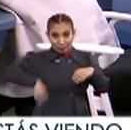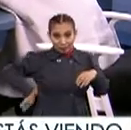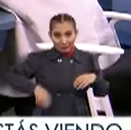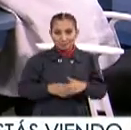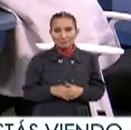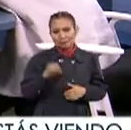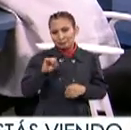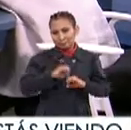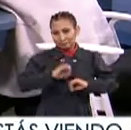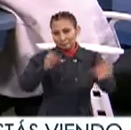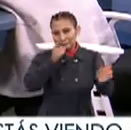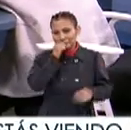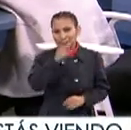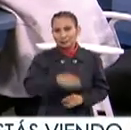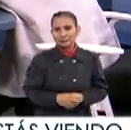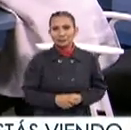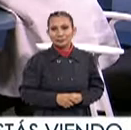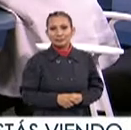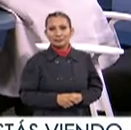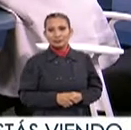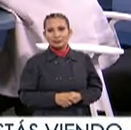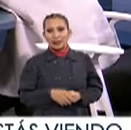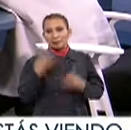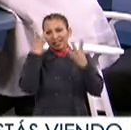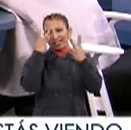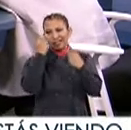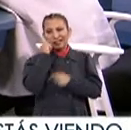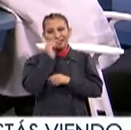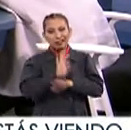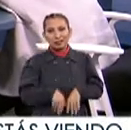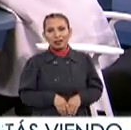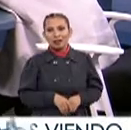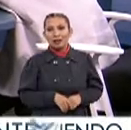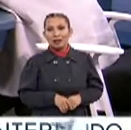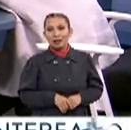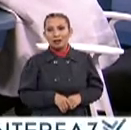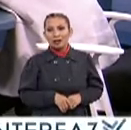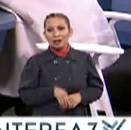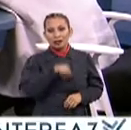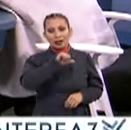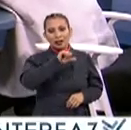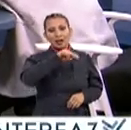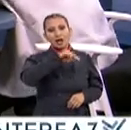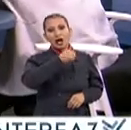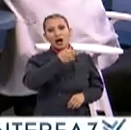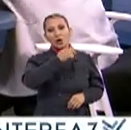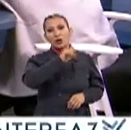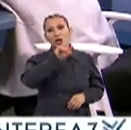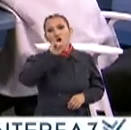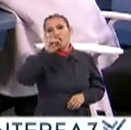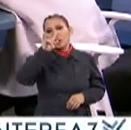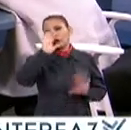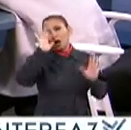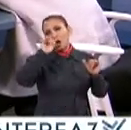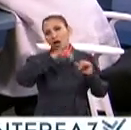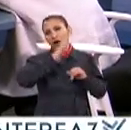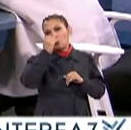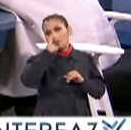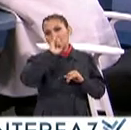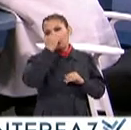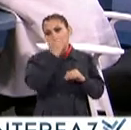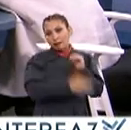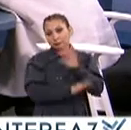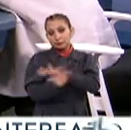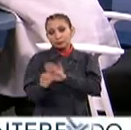Sí, se las puedo decir Te refieres a después De la de Nahuillolín Exactamente Bueno, Nahuilla se fue Se fue el 9 de septiembre